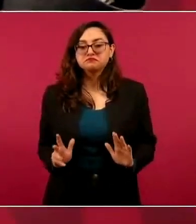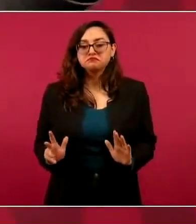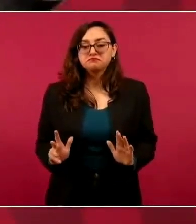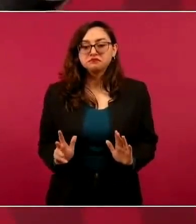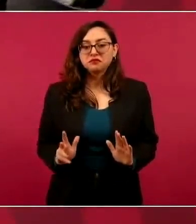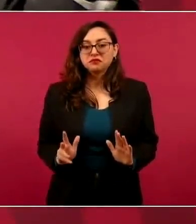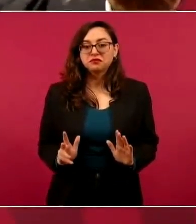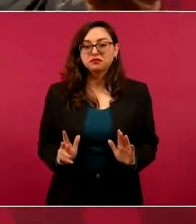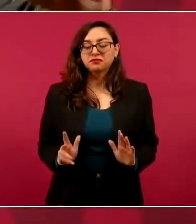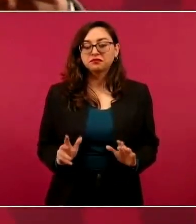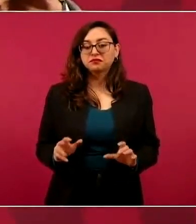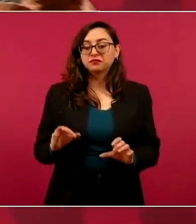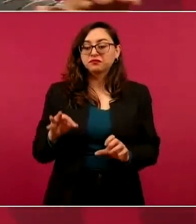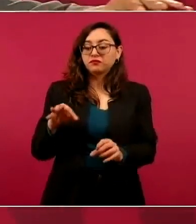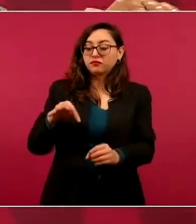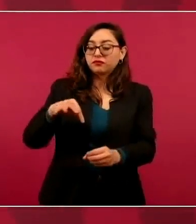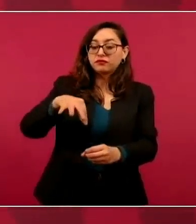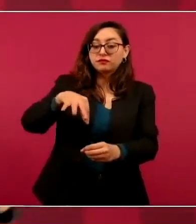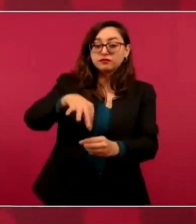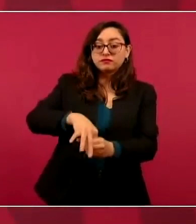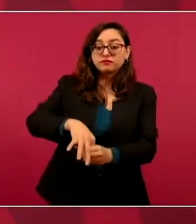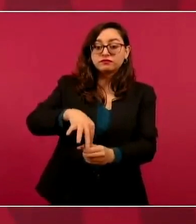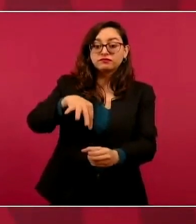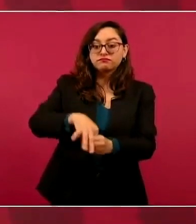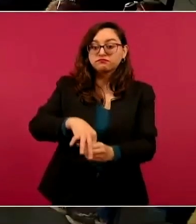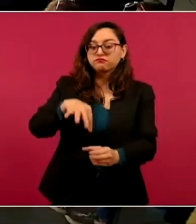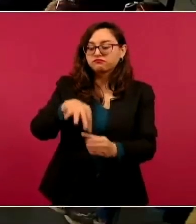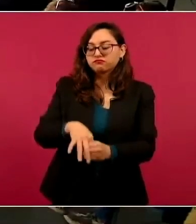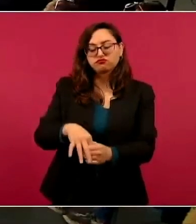todos los votos cuentan,